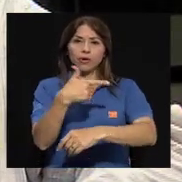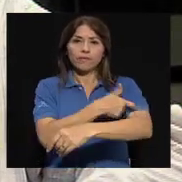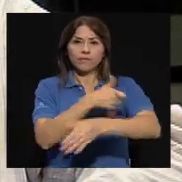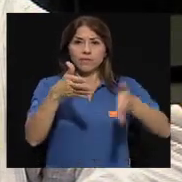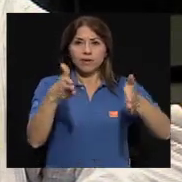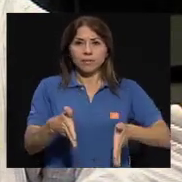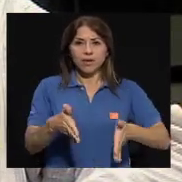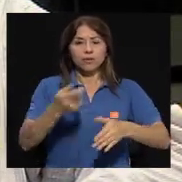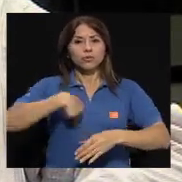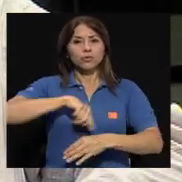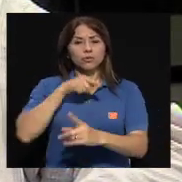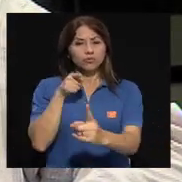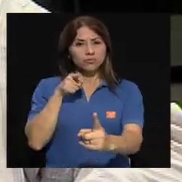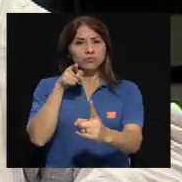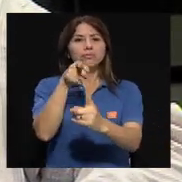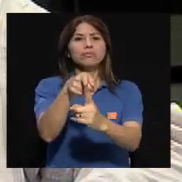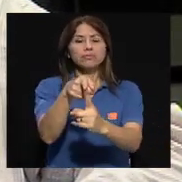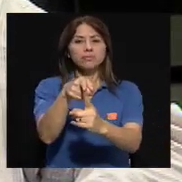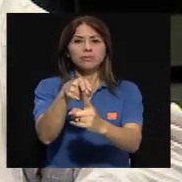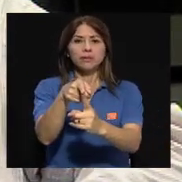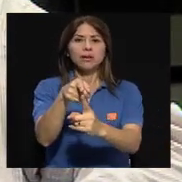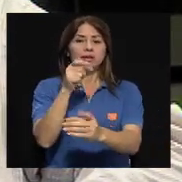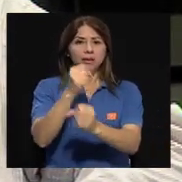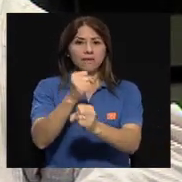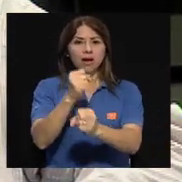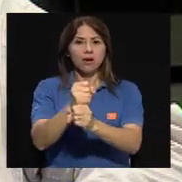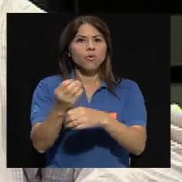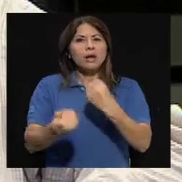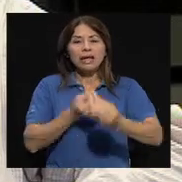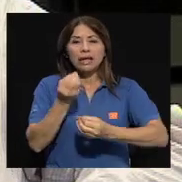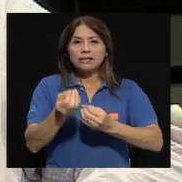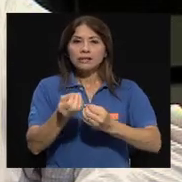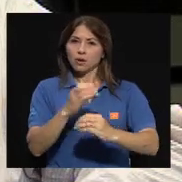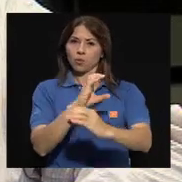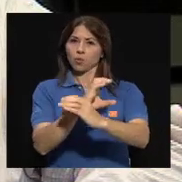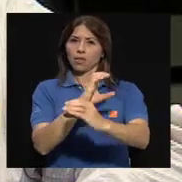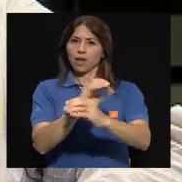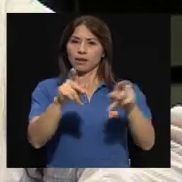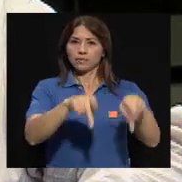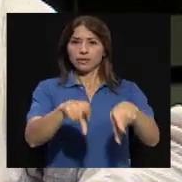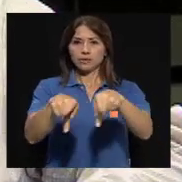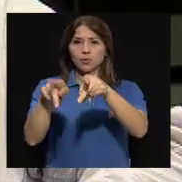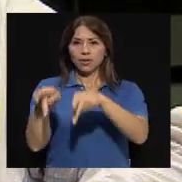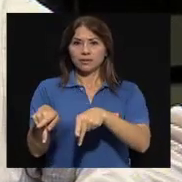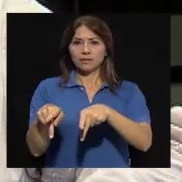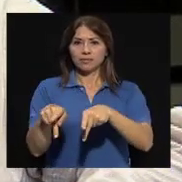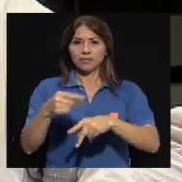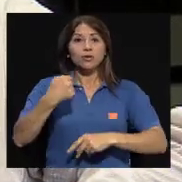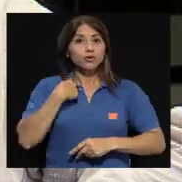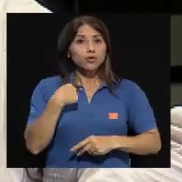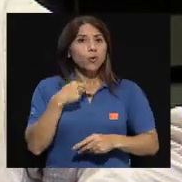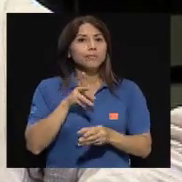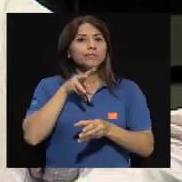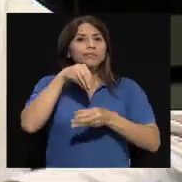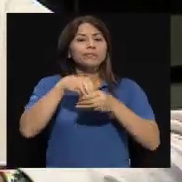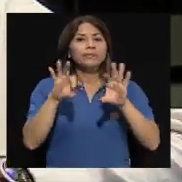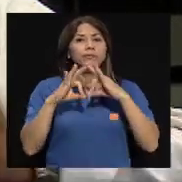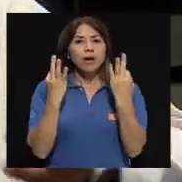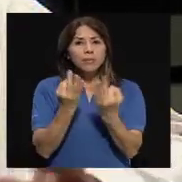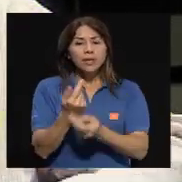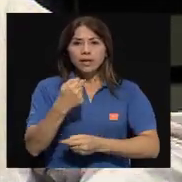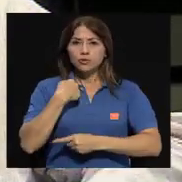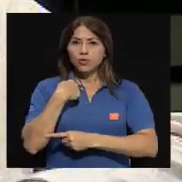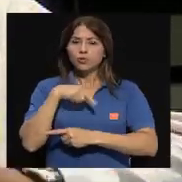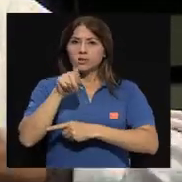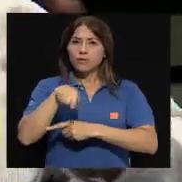de nuestro trabajo, que es el disciplinaria, es el cuido o el cuidado a las personas. Como familia, soy responsable de velar por las necesidades